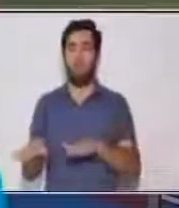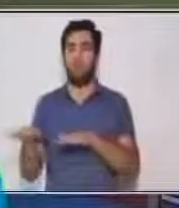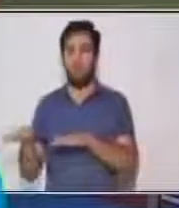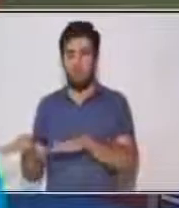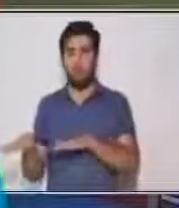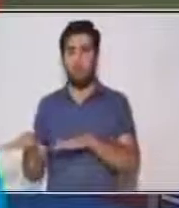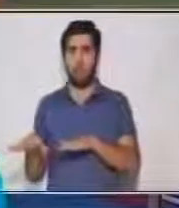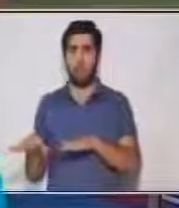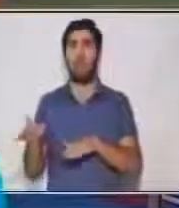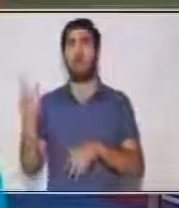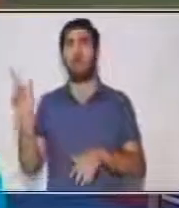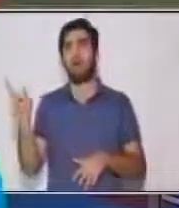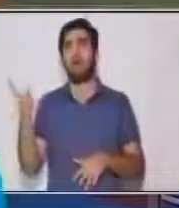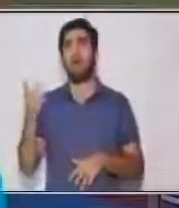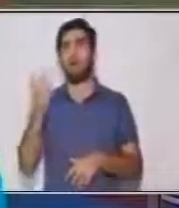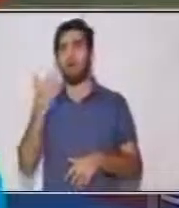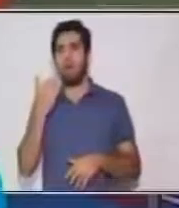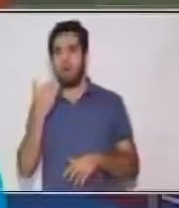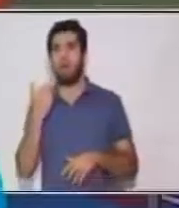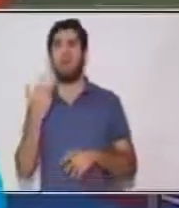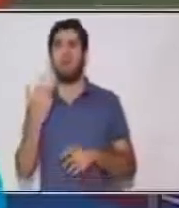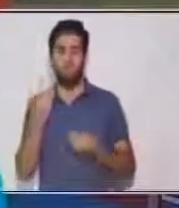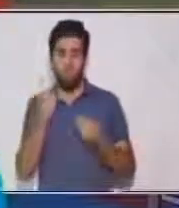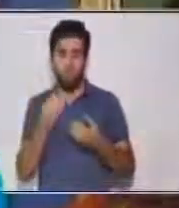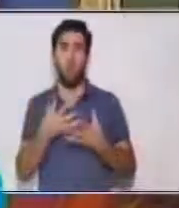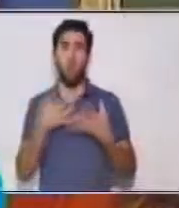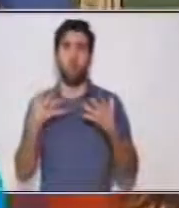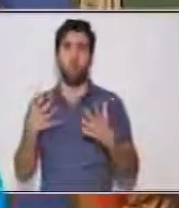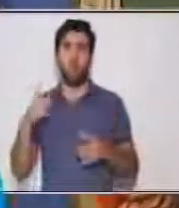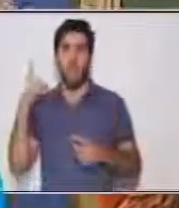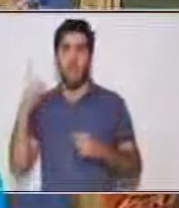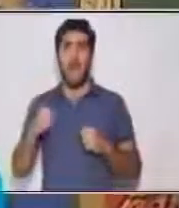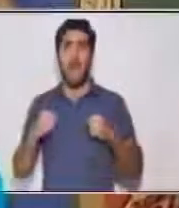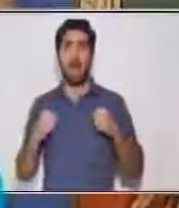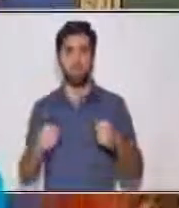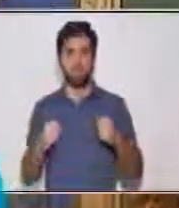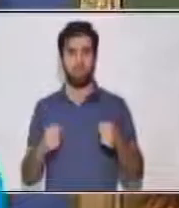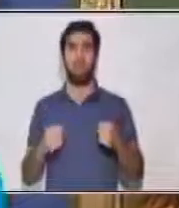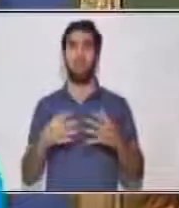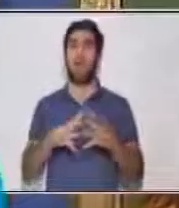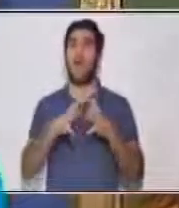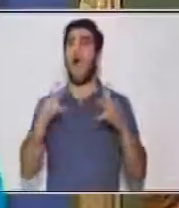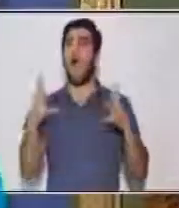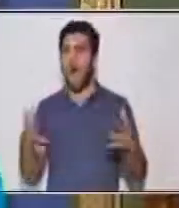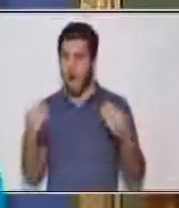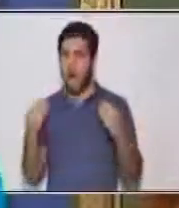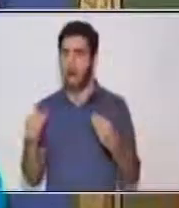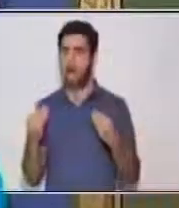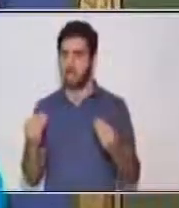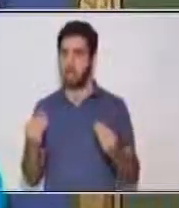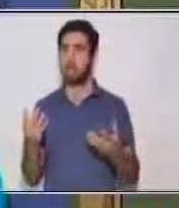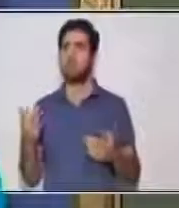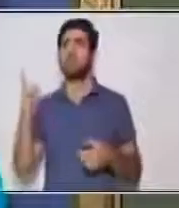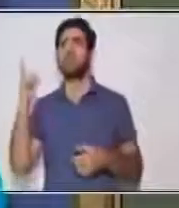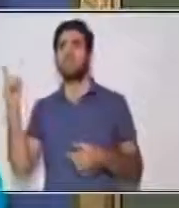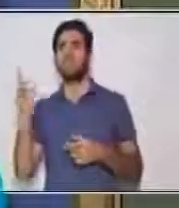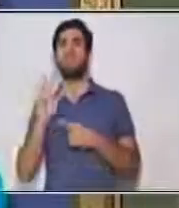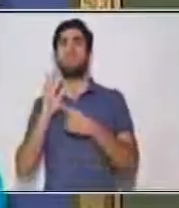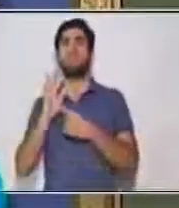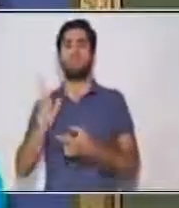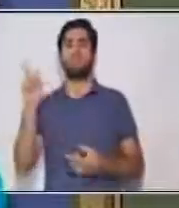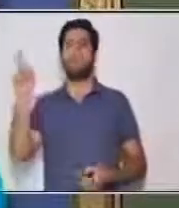restaurante italiano Mamaleoni. Garfiel pesa un poco más de dos kilos y desde el principio mostró